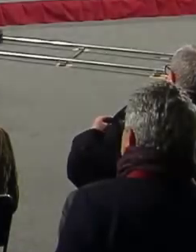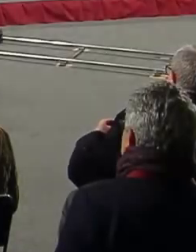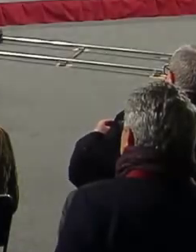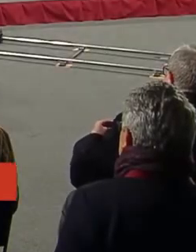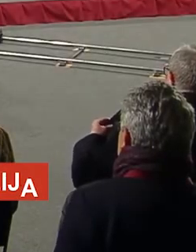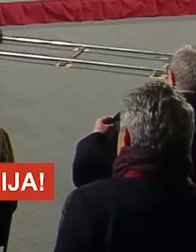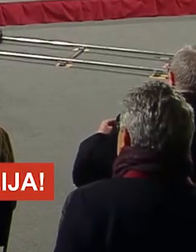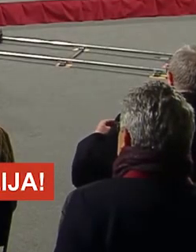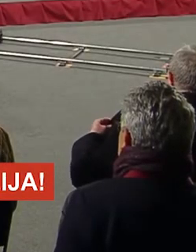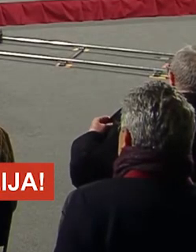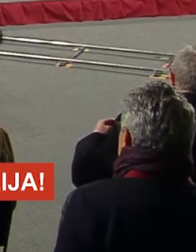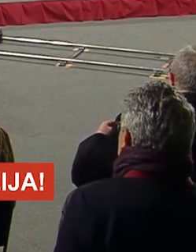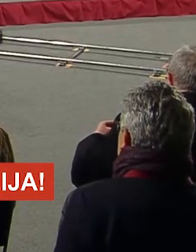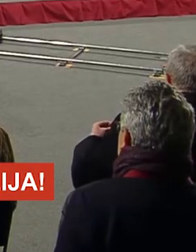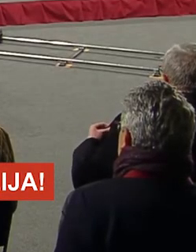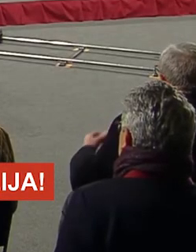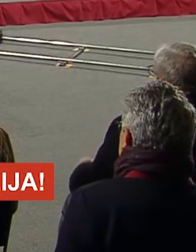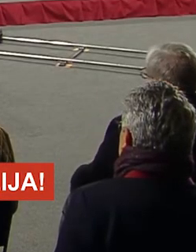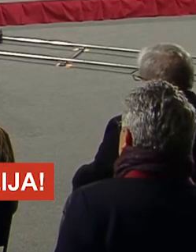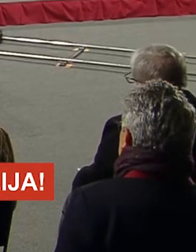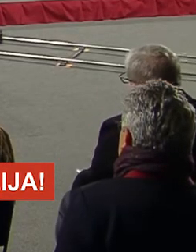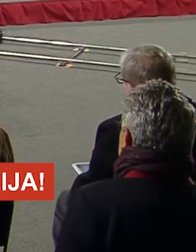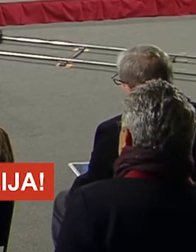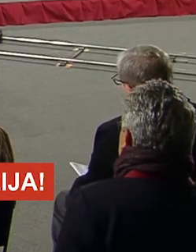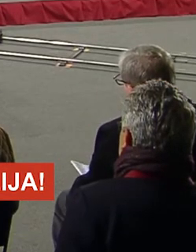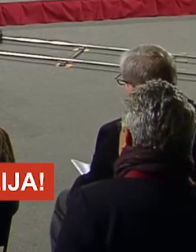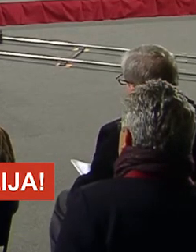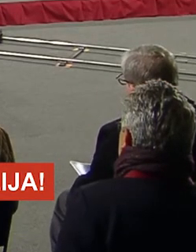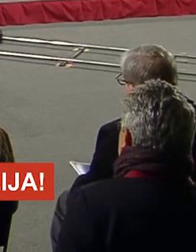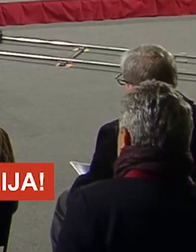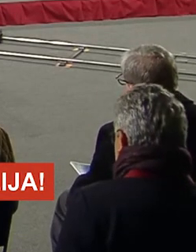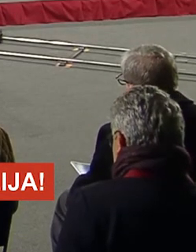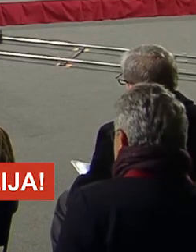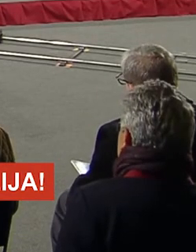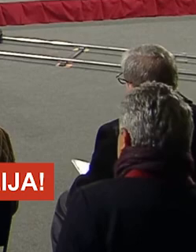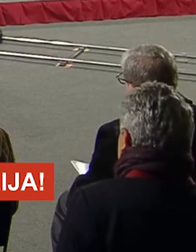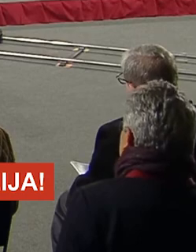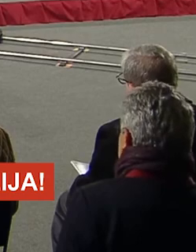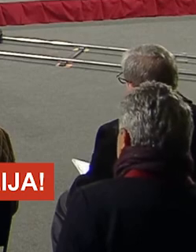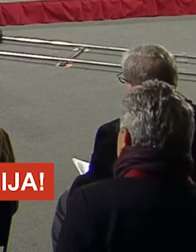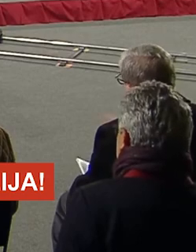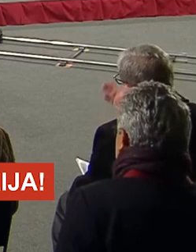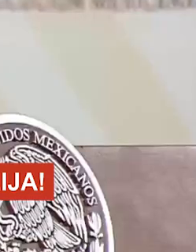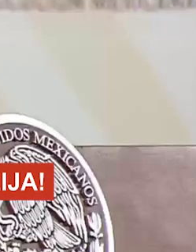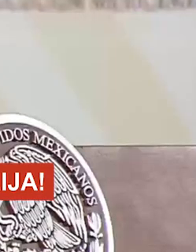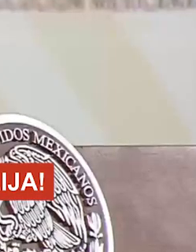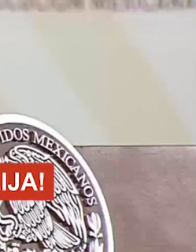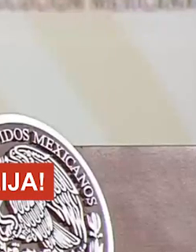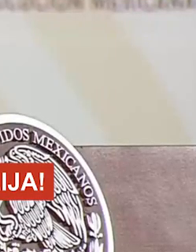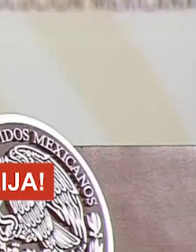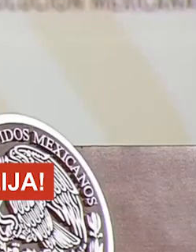Pero me da gusto, Miguel, que esté aquí.